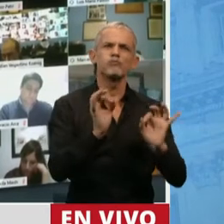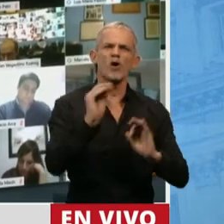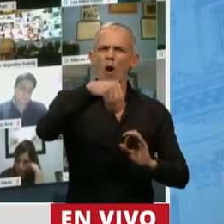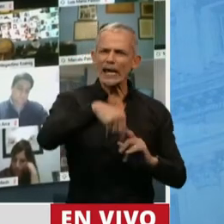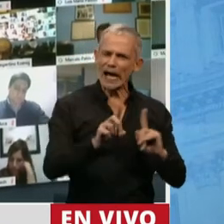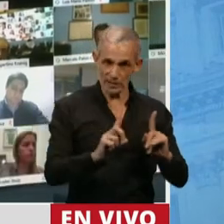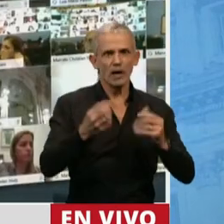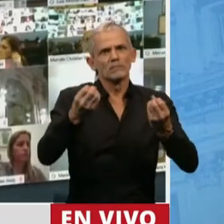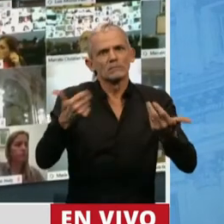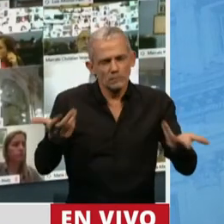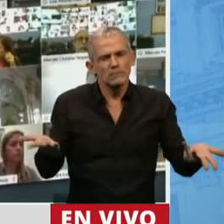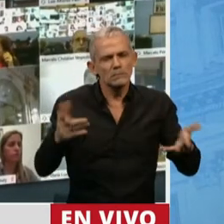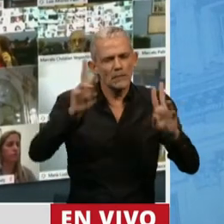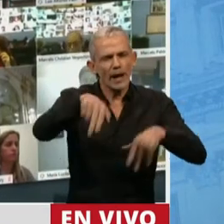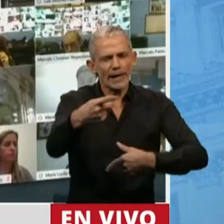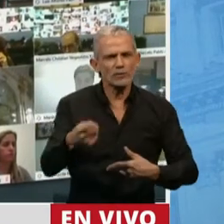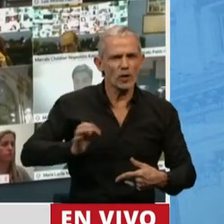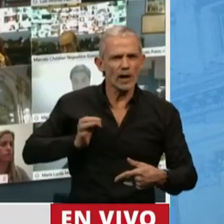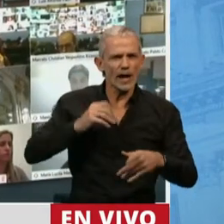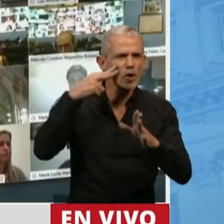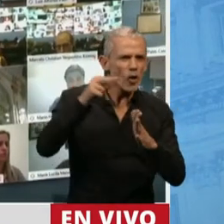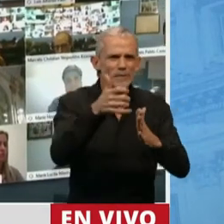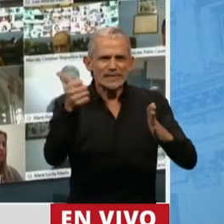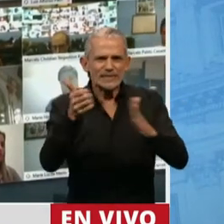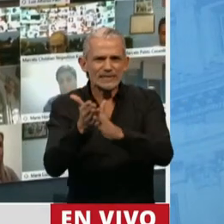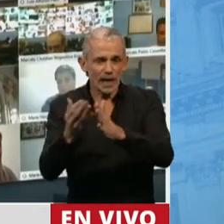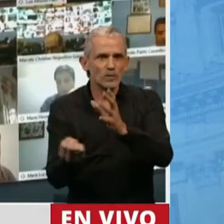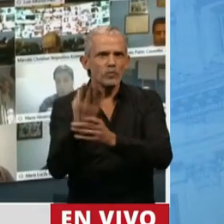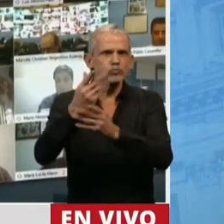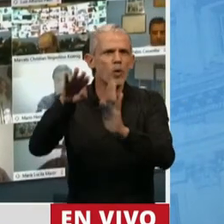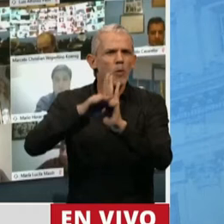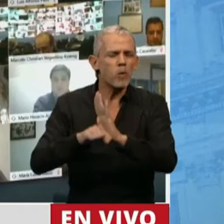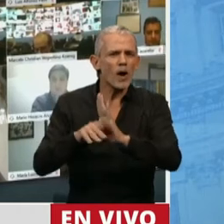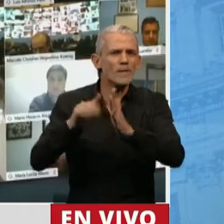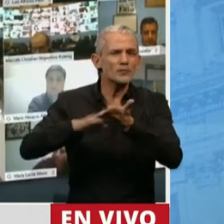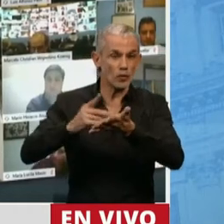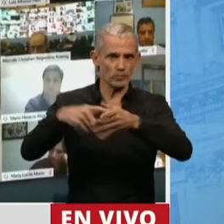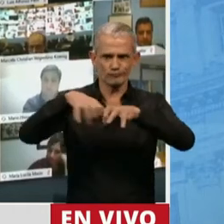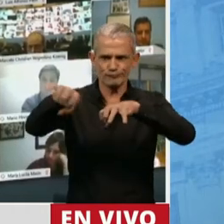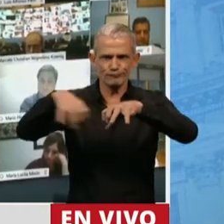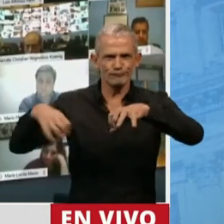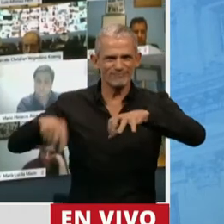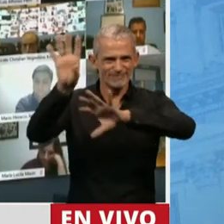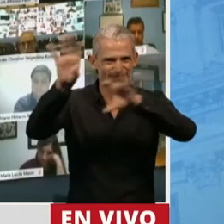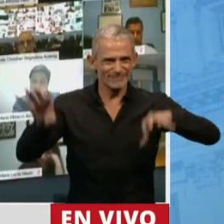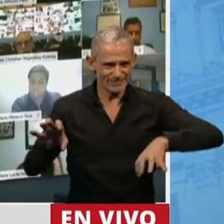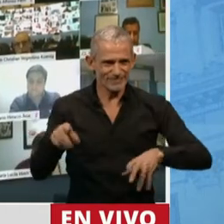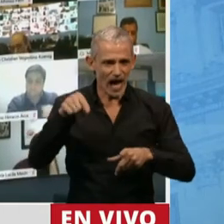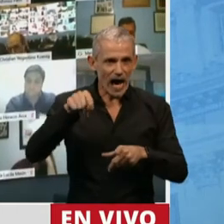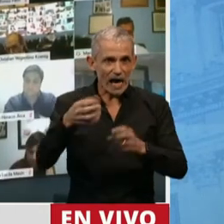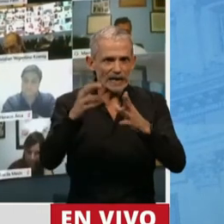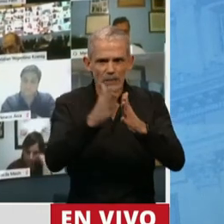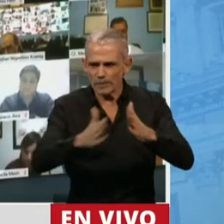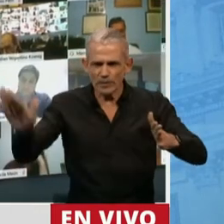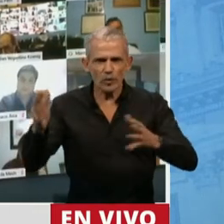no alcanzó con la ley de promoción del software, porque en el año 2006 se creó el programa de complejos productivos regionales. A partir de